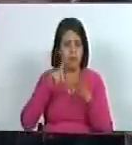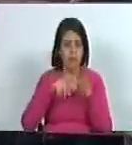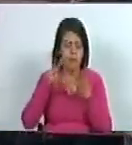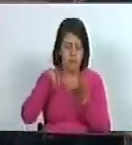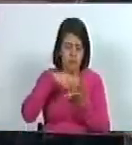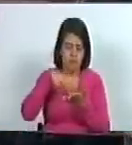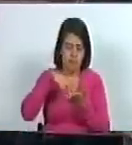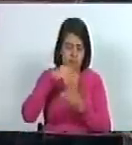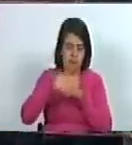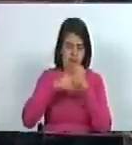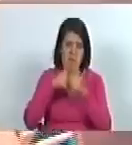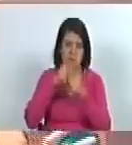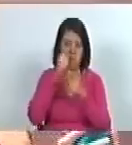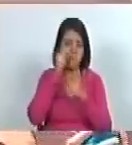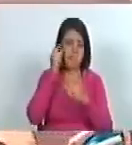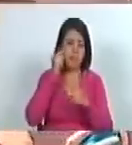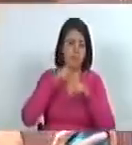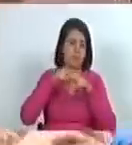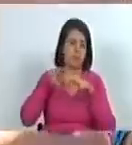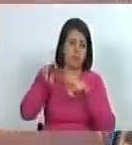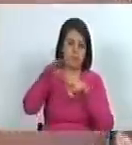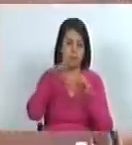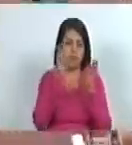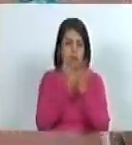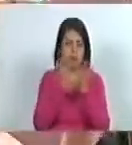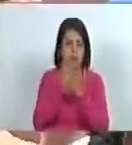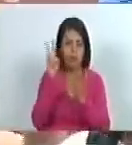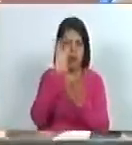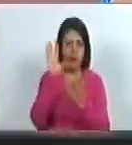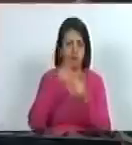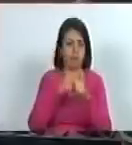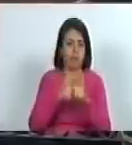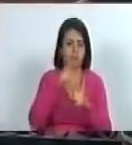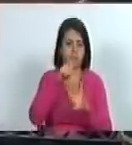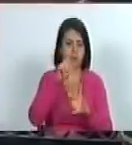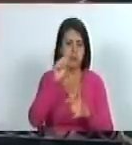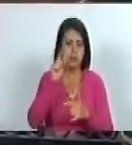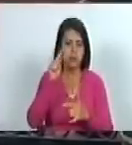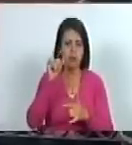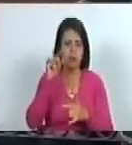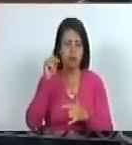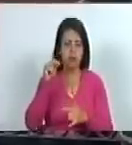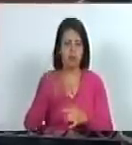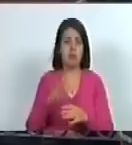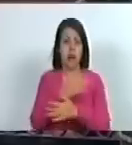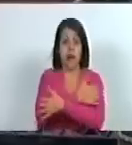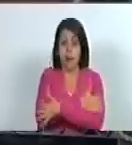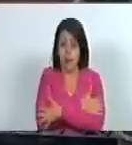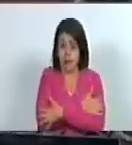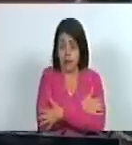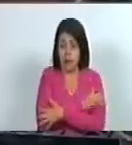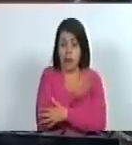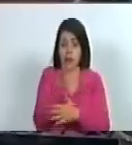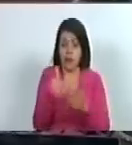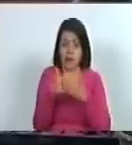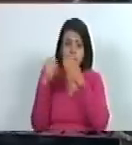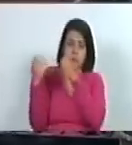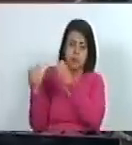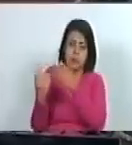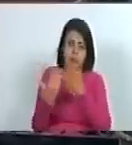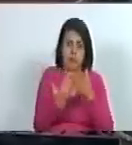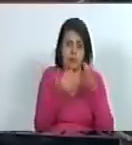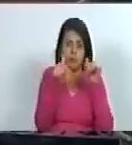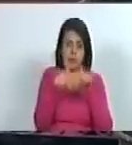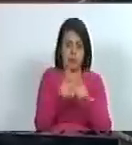bailarinas y bailarines de la escuela Venezuela Latin Dance Academy un abrazo y bienvenidos